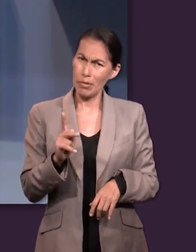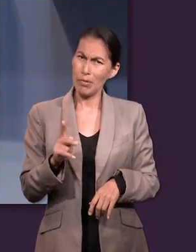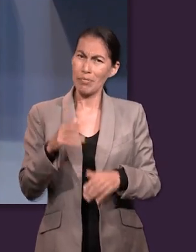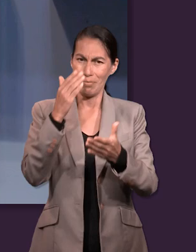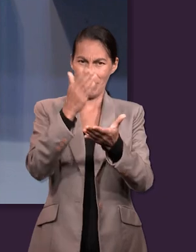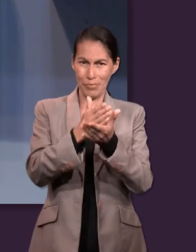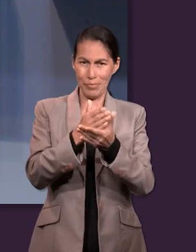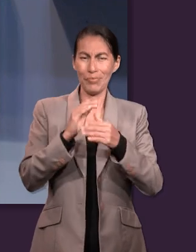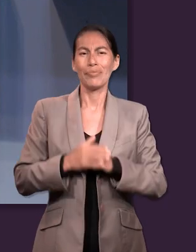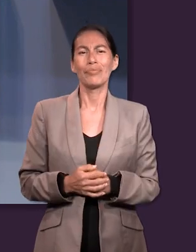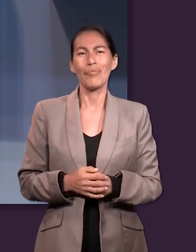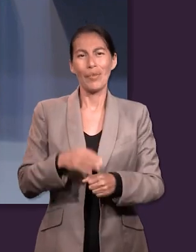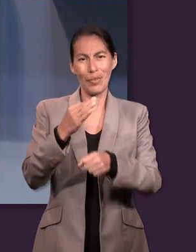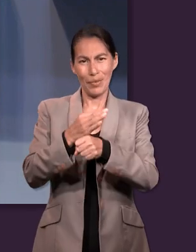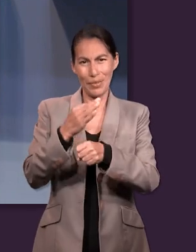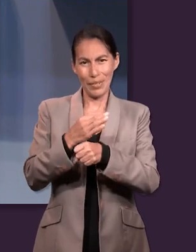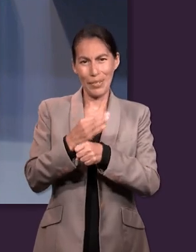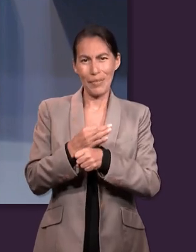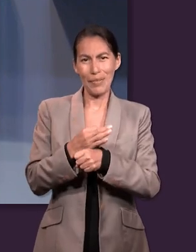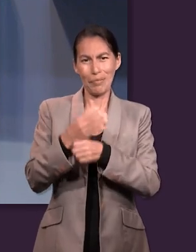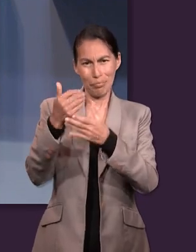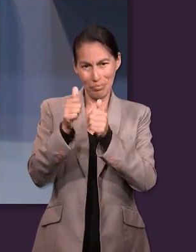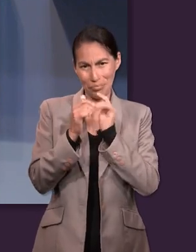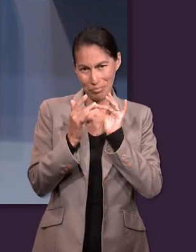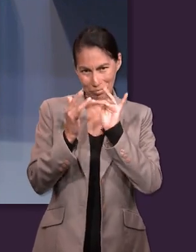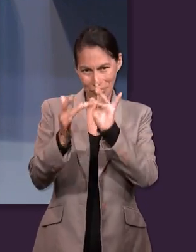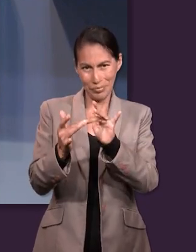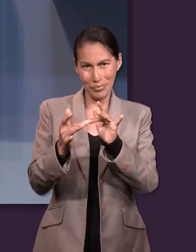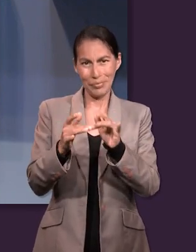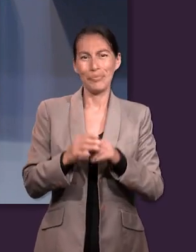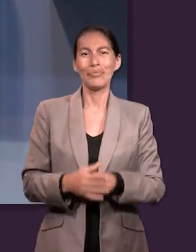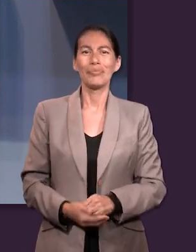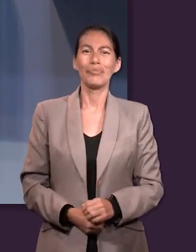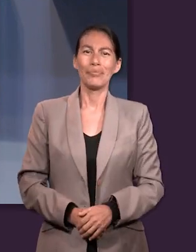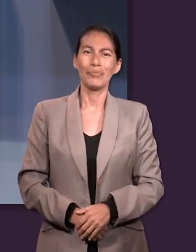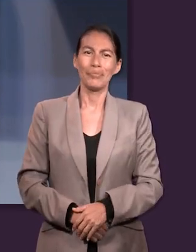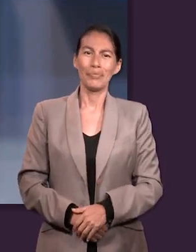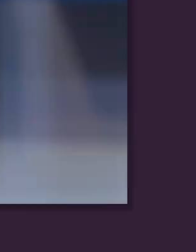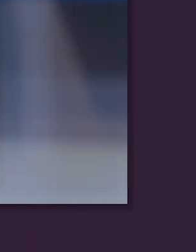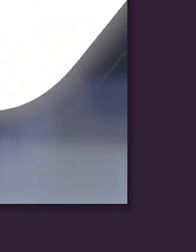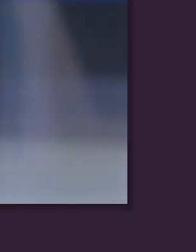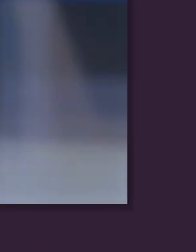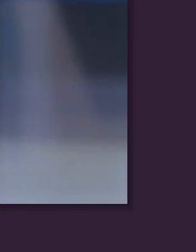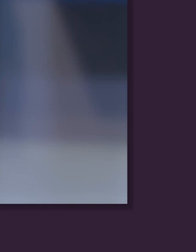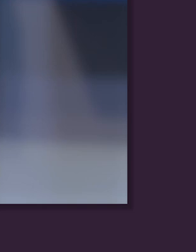pero tenemos que ir a una breve pausa. Así que los invito a que se queden con nosotros y en un momento más volvemos.